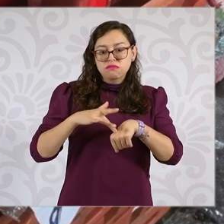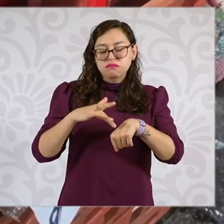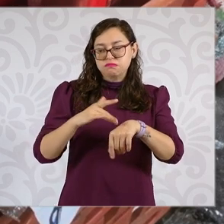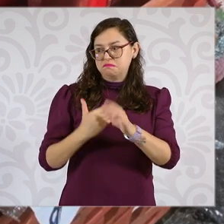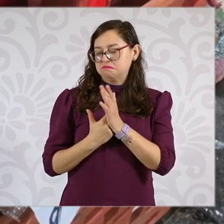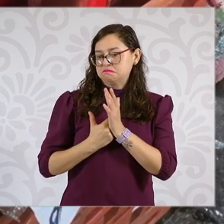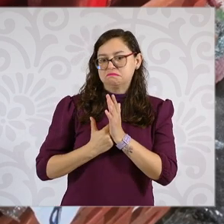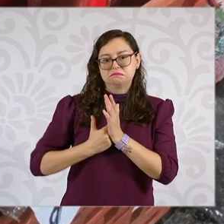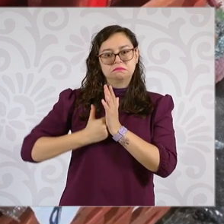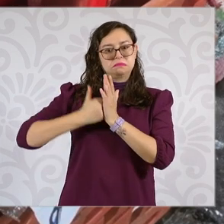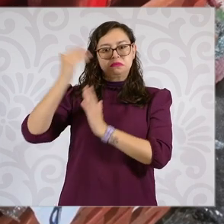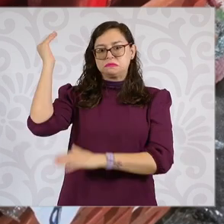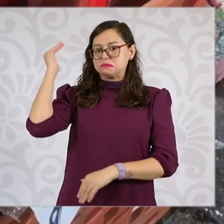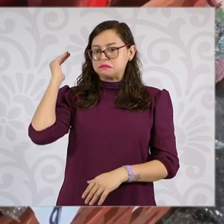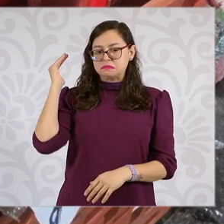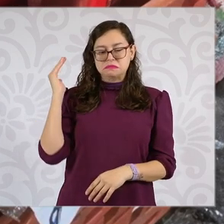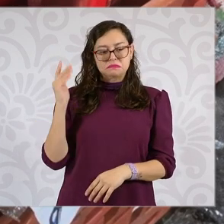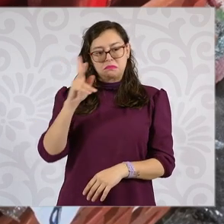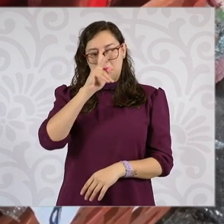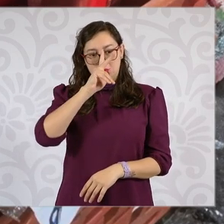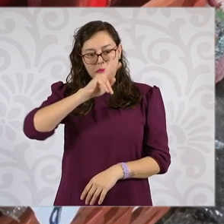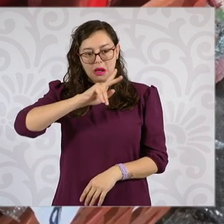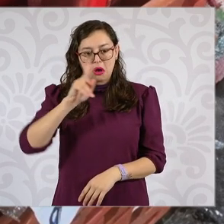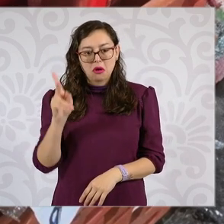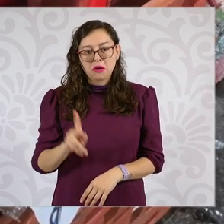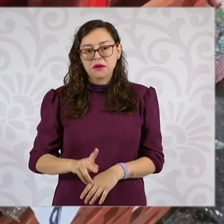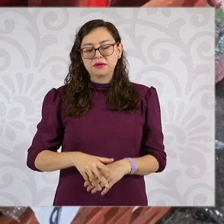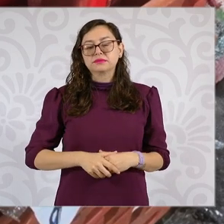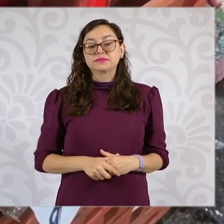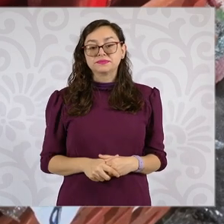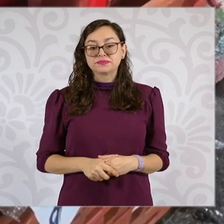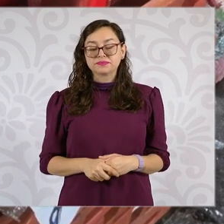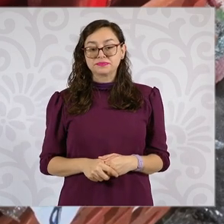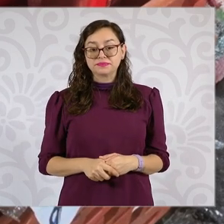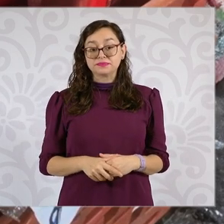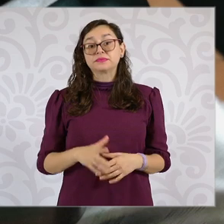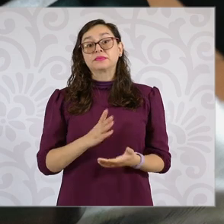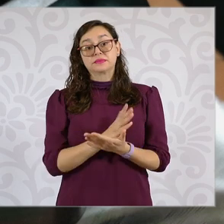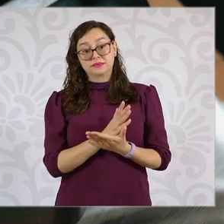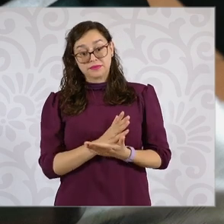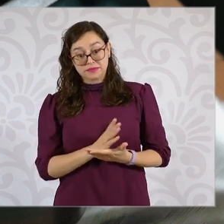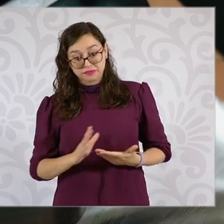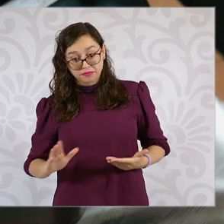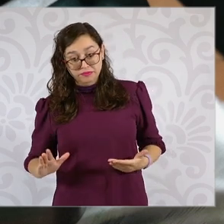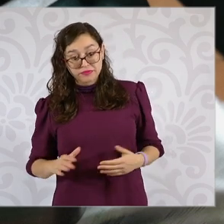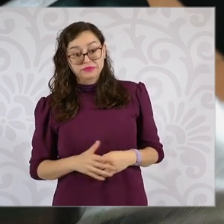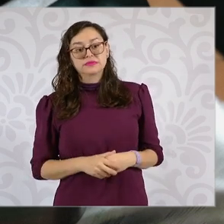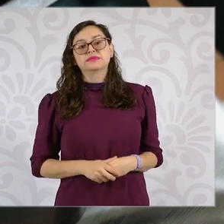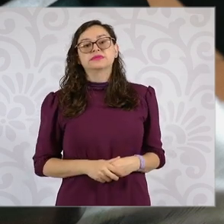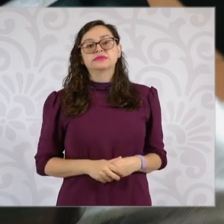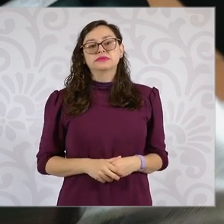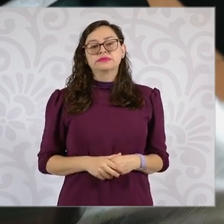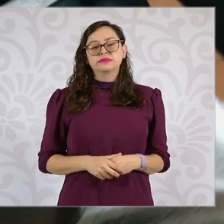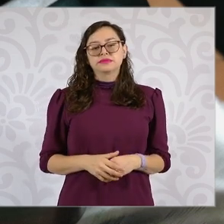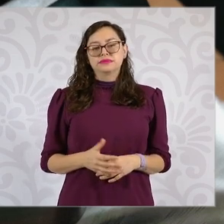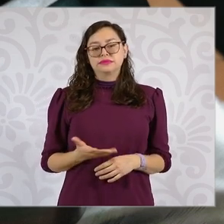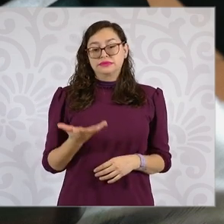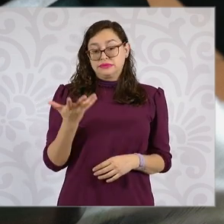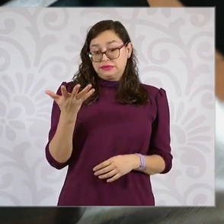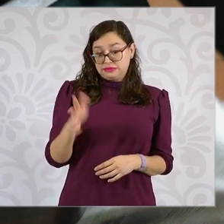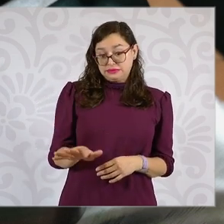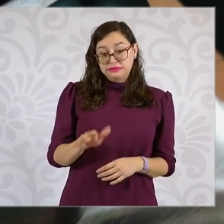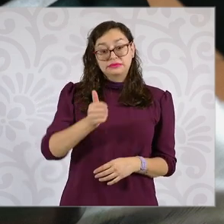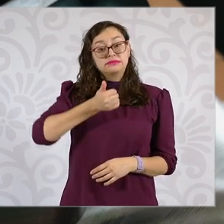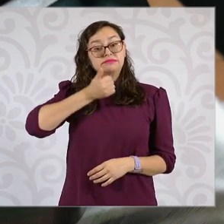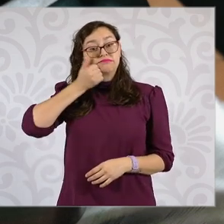Organización Mundial de la Salud. Adicionalmente, 7 de cada 10 escolares